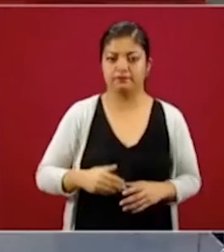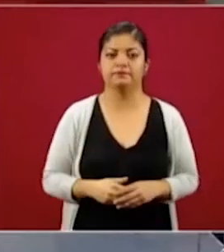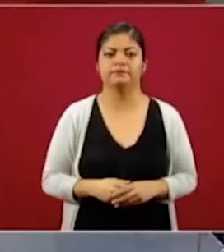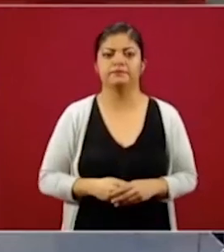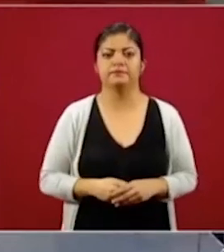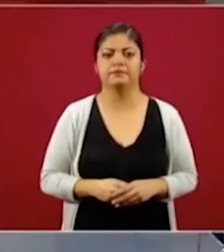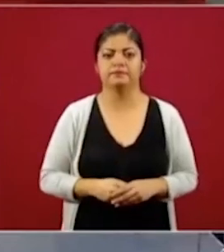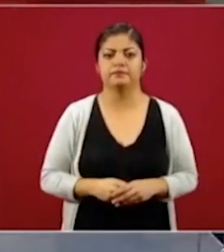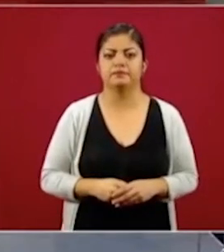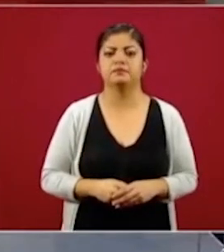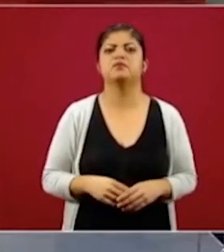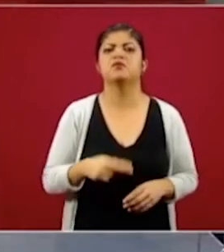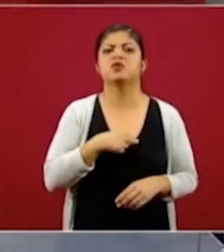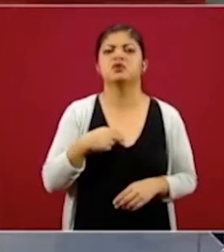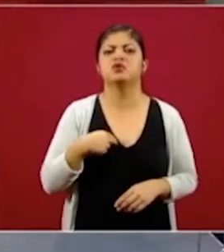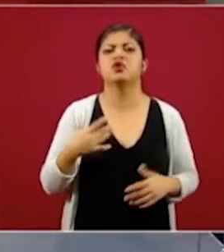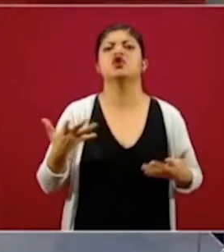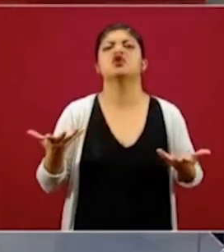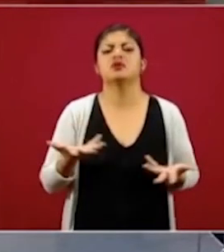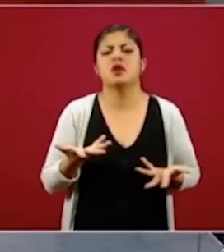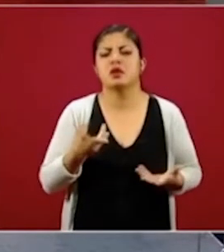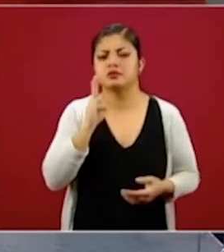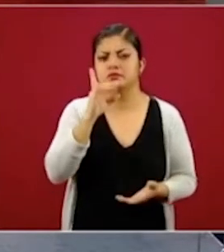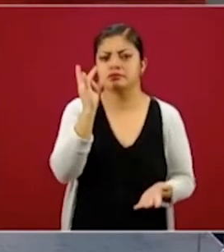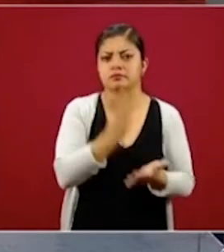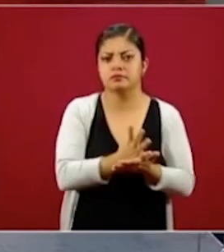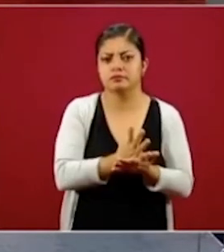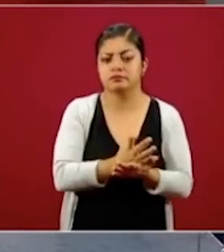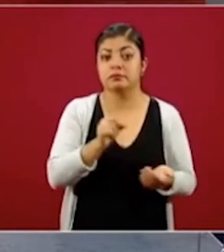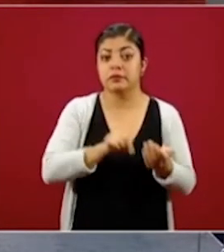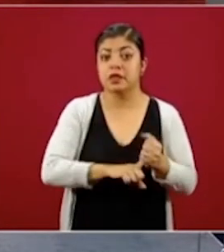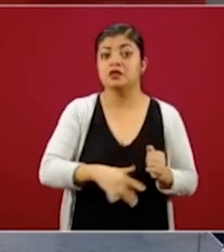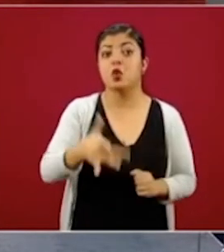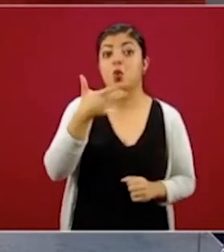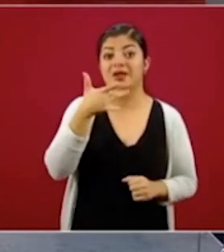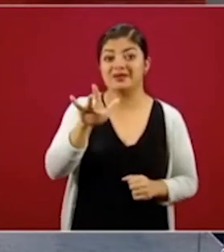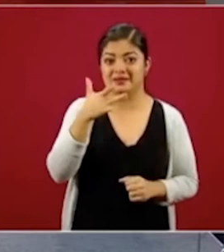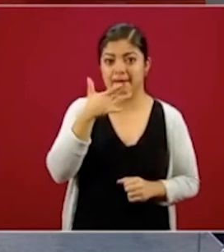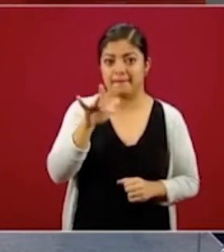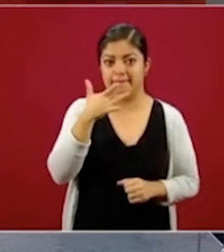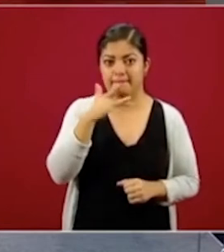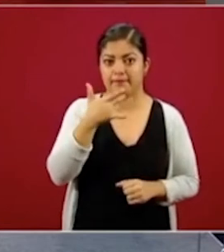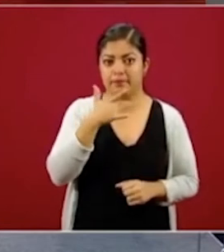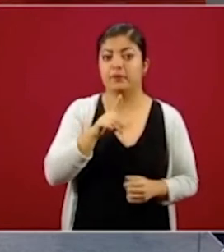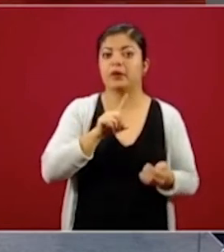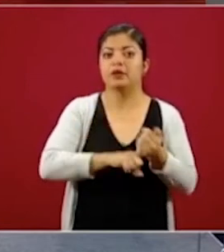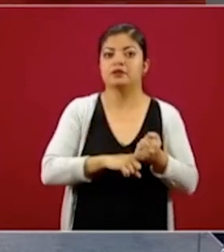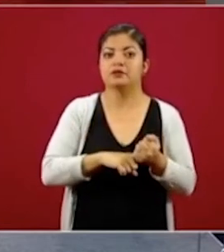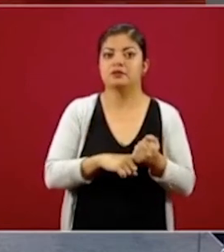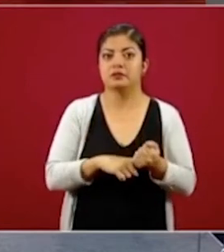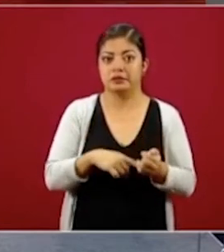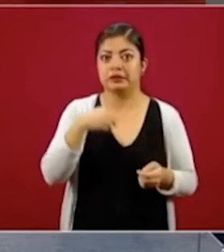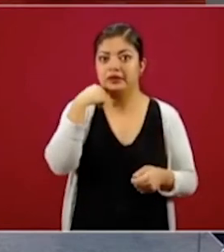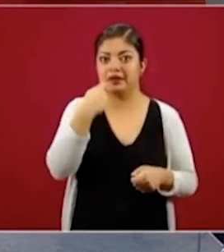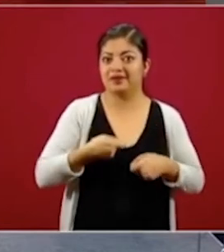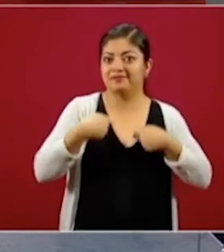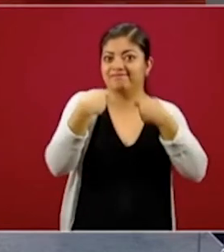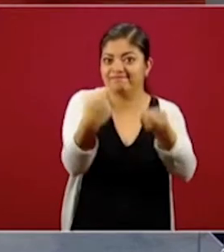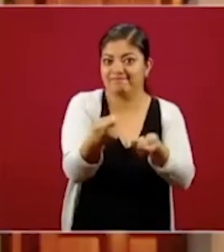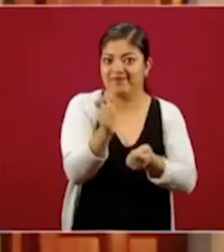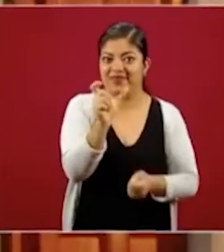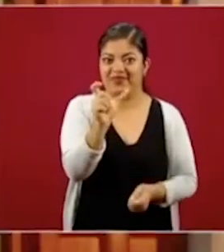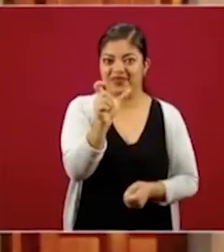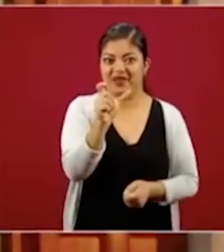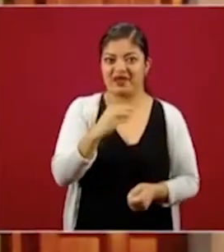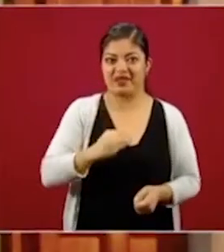¿Qué es lo que identificamos nosotros? A través de la vía WhatsApp, una supuesta entrega de tarjetas del bienestar